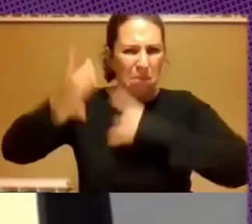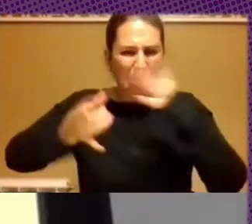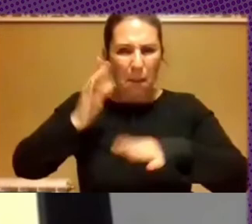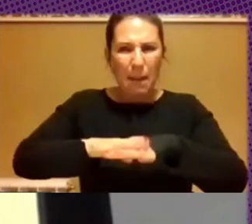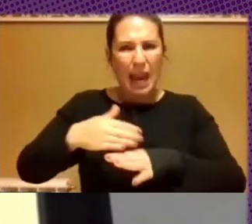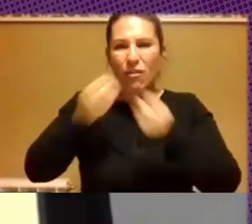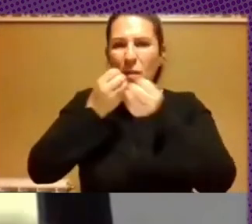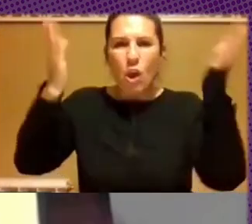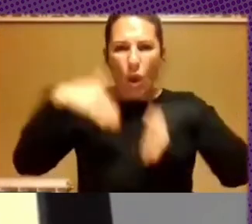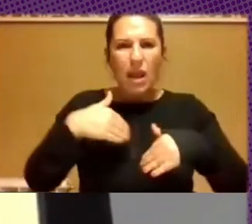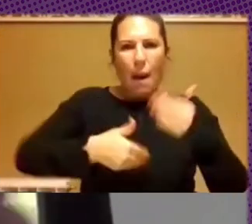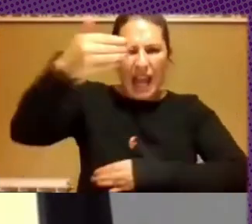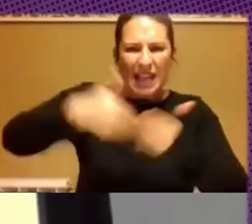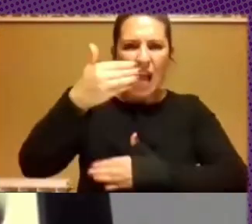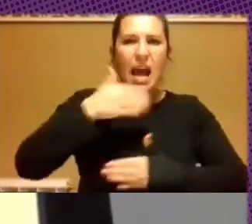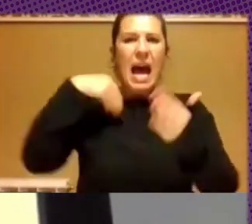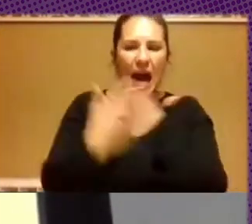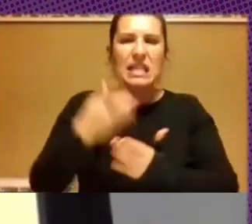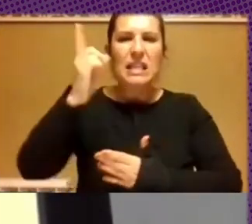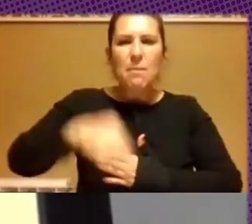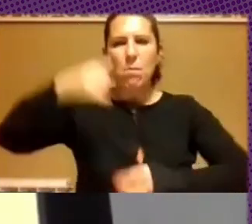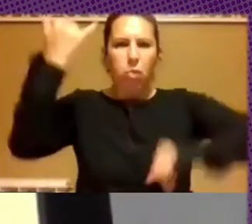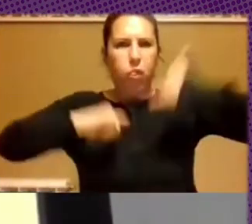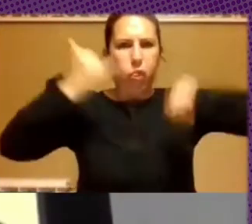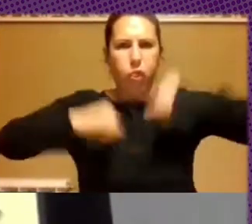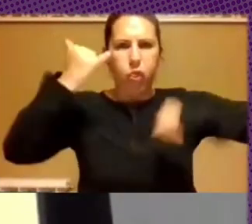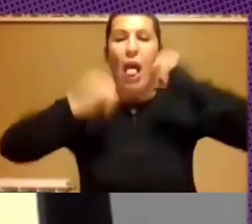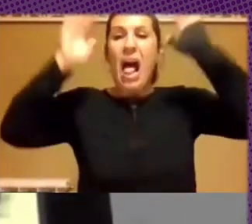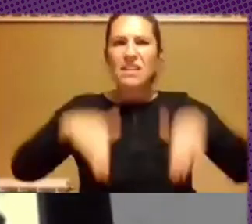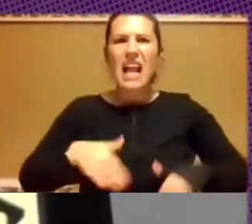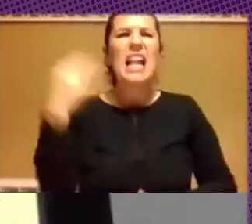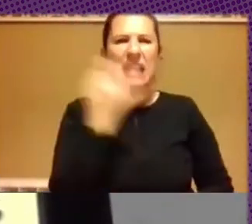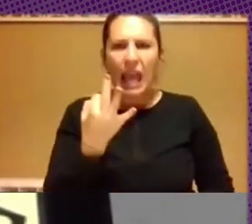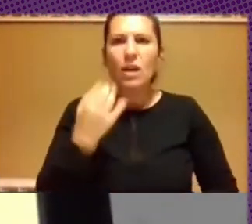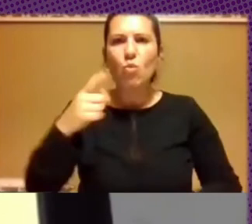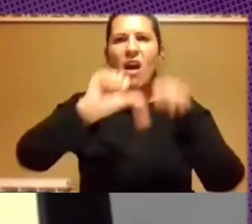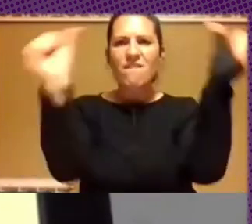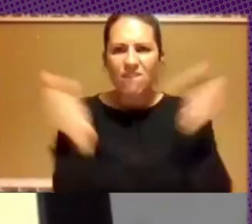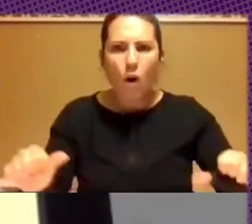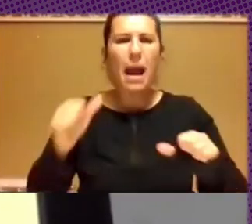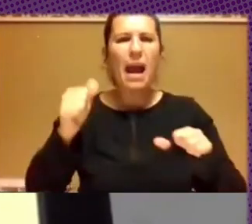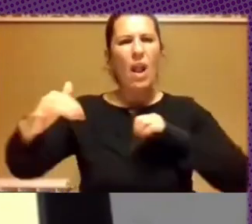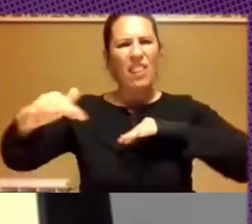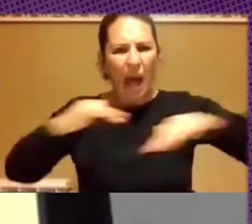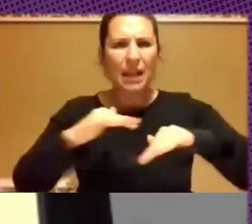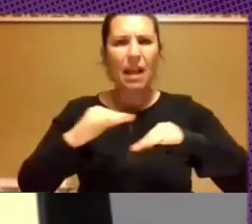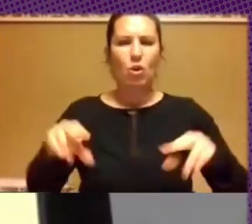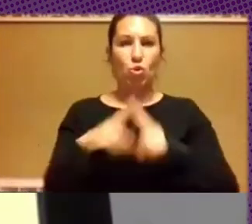de prensa y una serie de artilugios que hicieron de eso una forma y una dinámica de